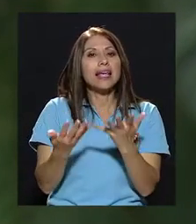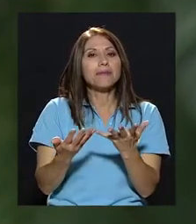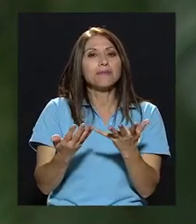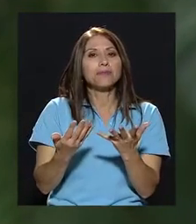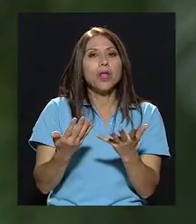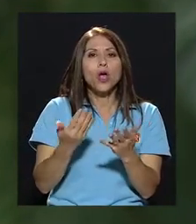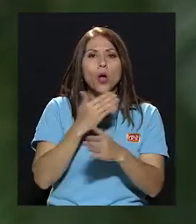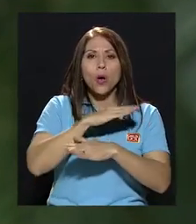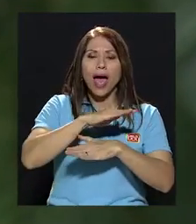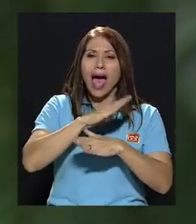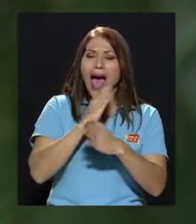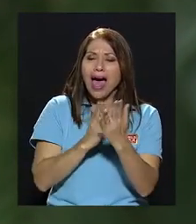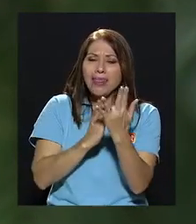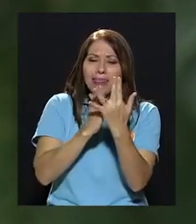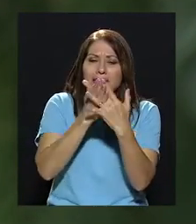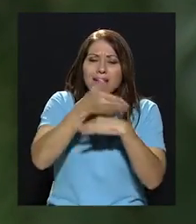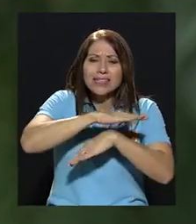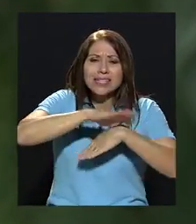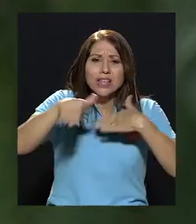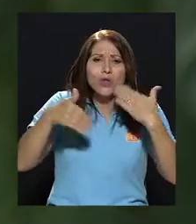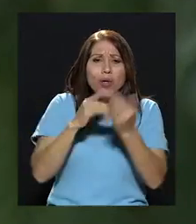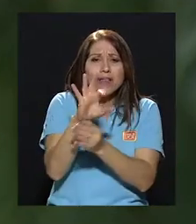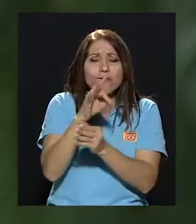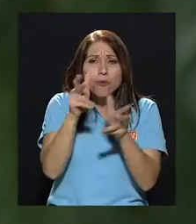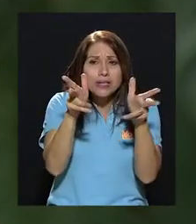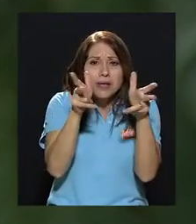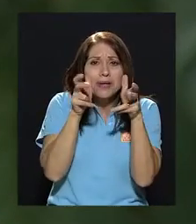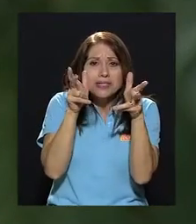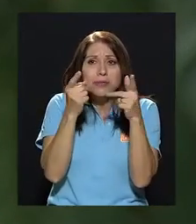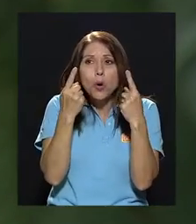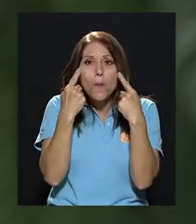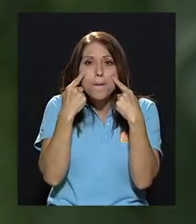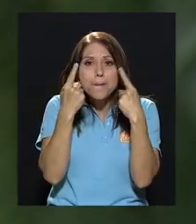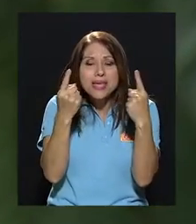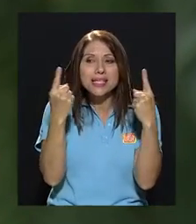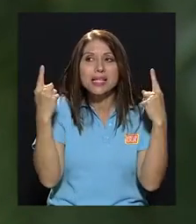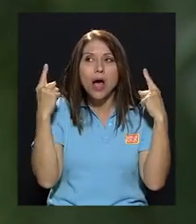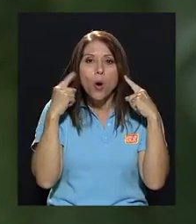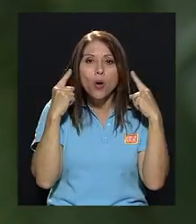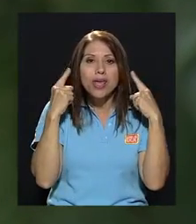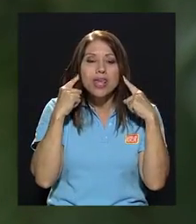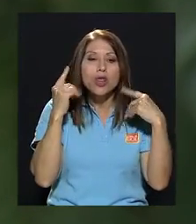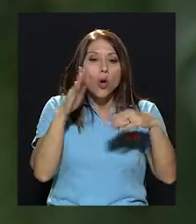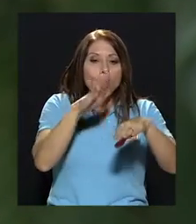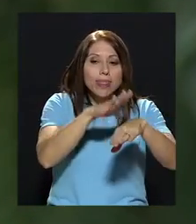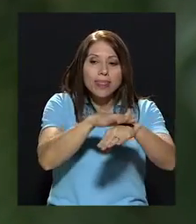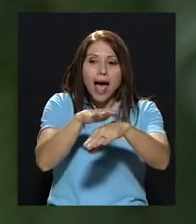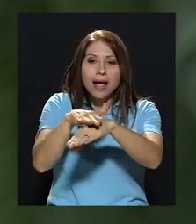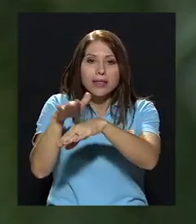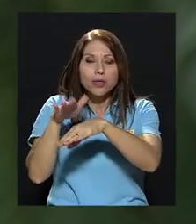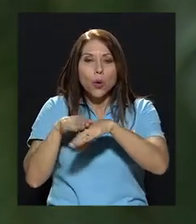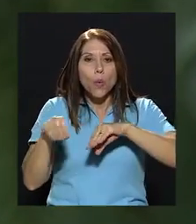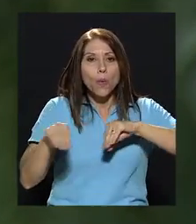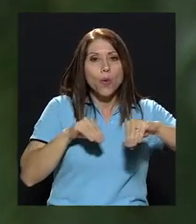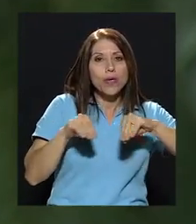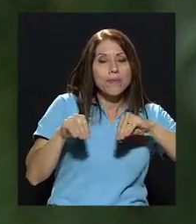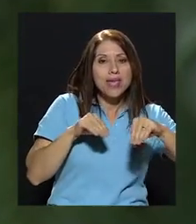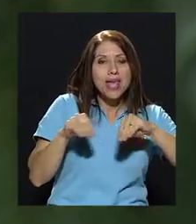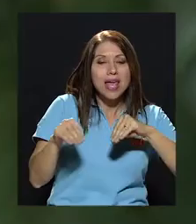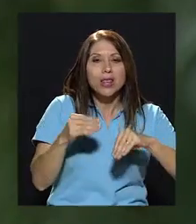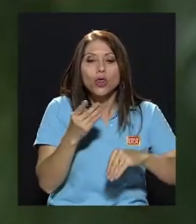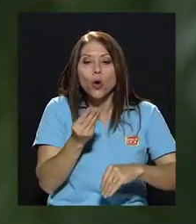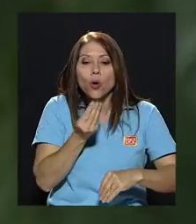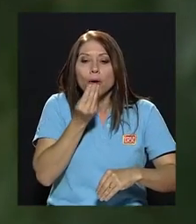por todos los canales de percepción que tenemos, la vista, el oído, el tacto, el movimiento, el